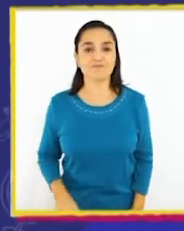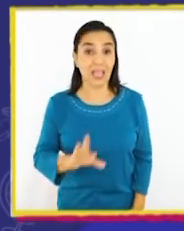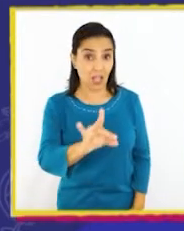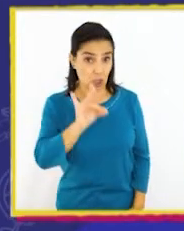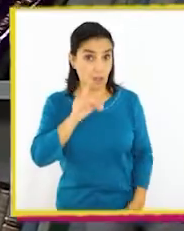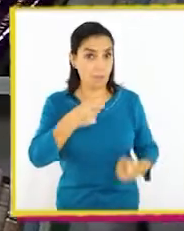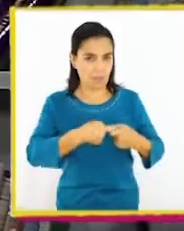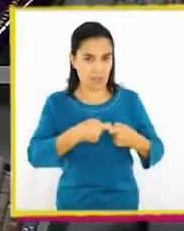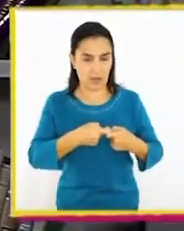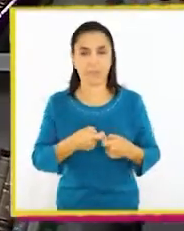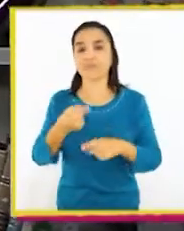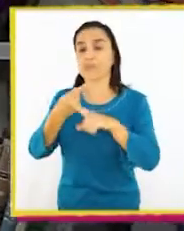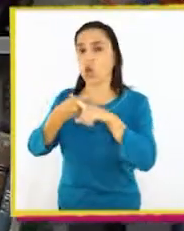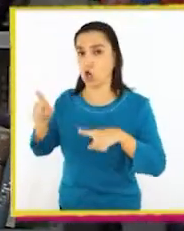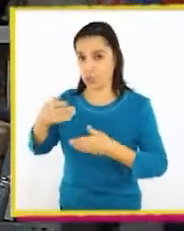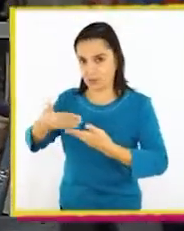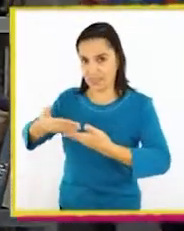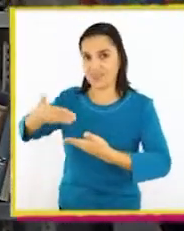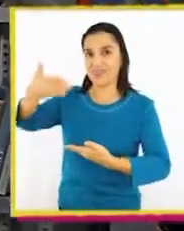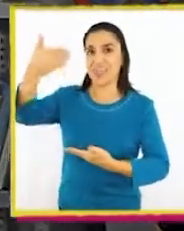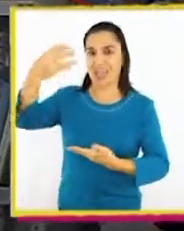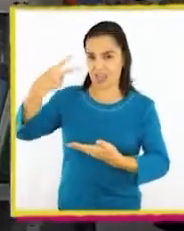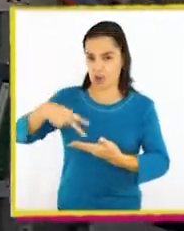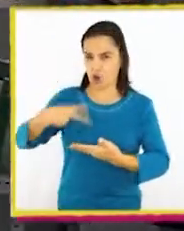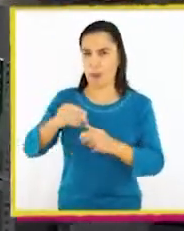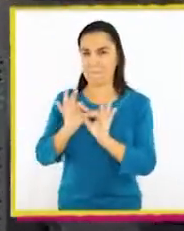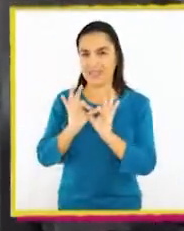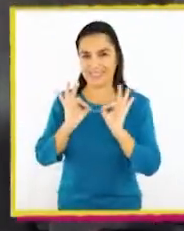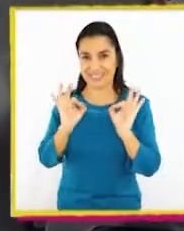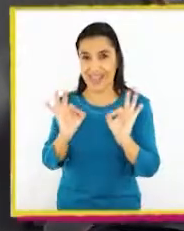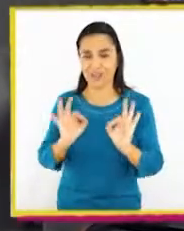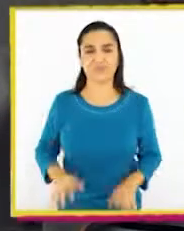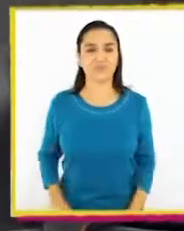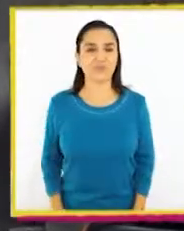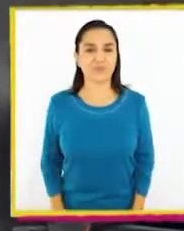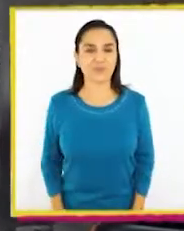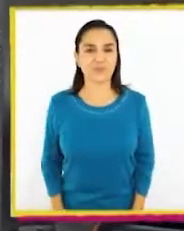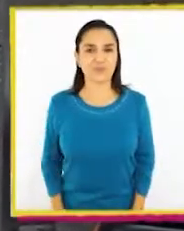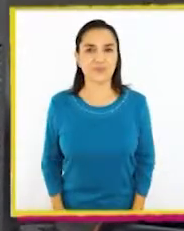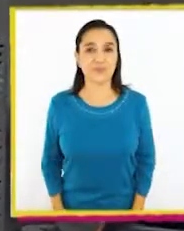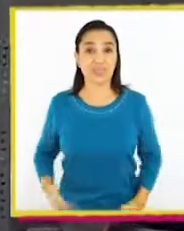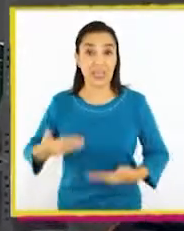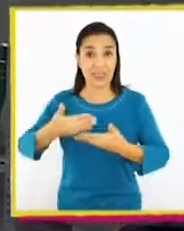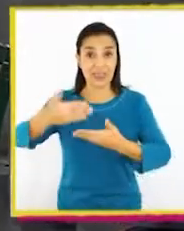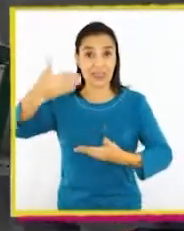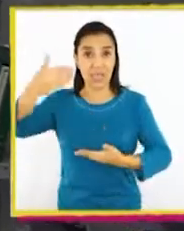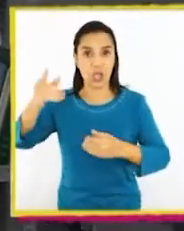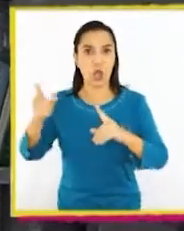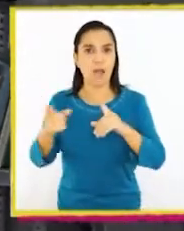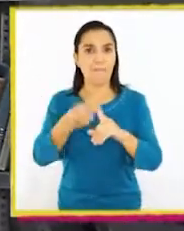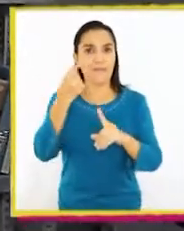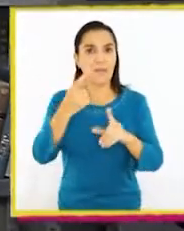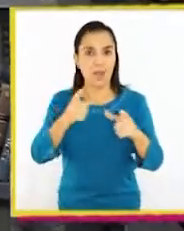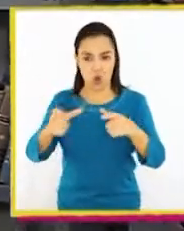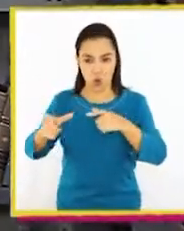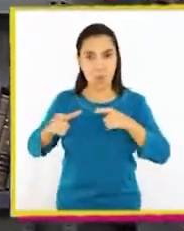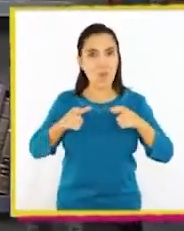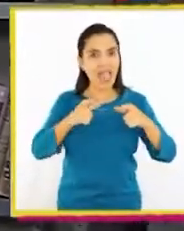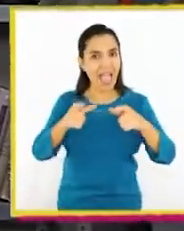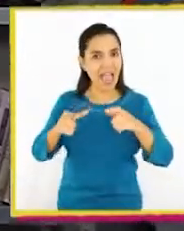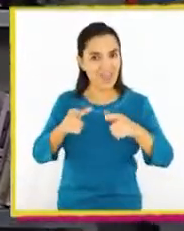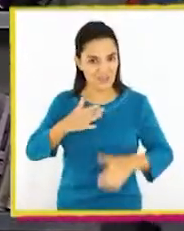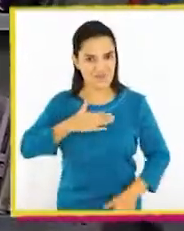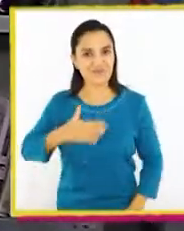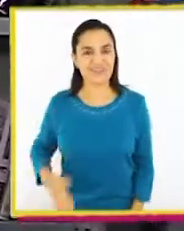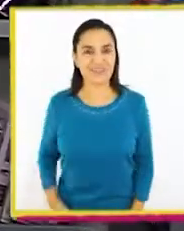Y este diario, que es muy especial, es de mi primer cumpleaños.